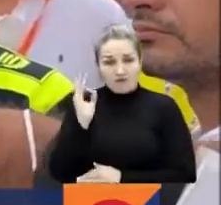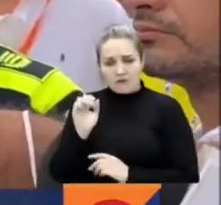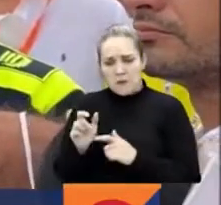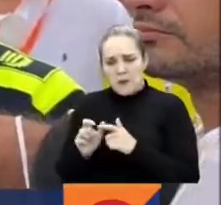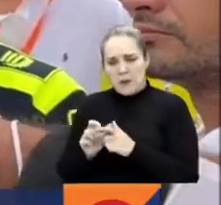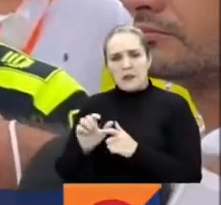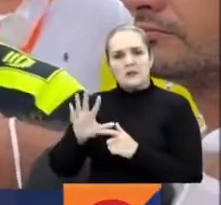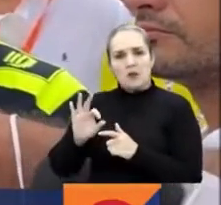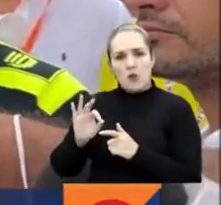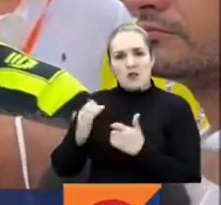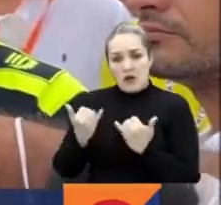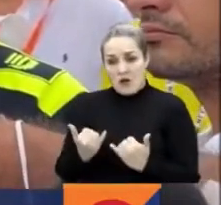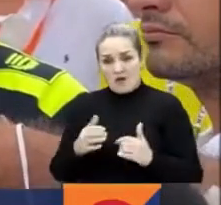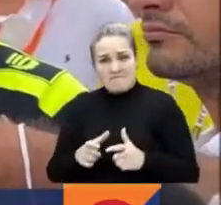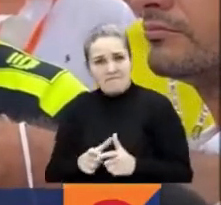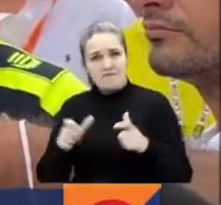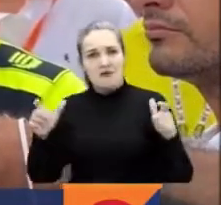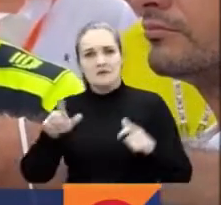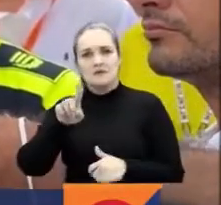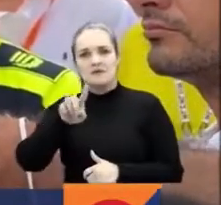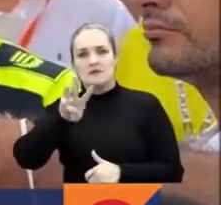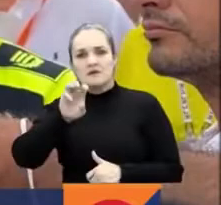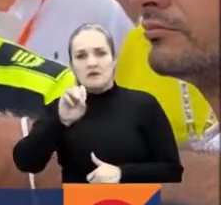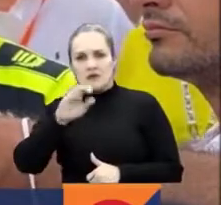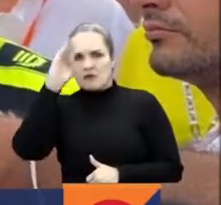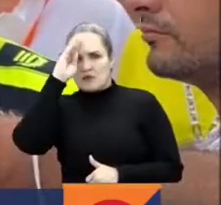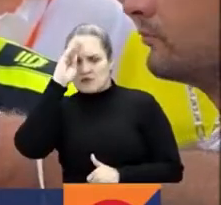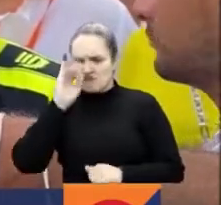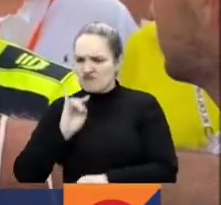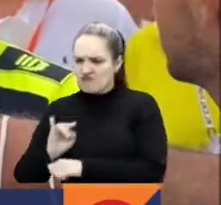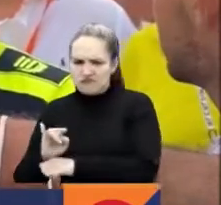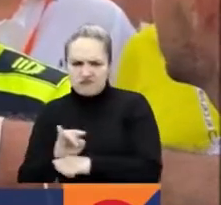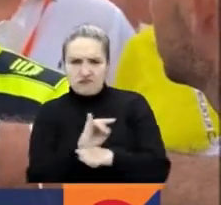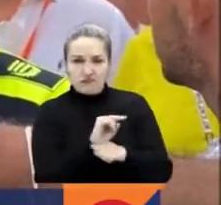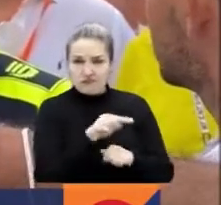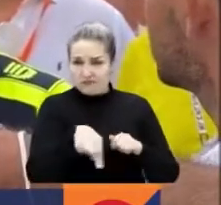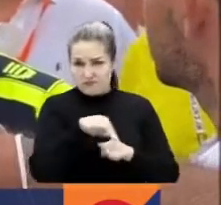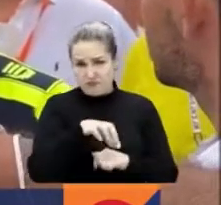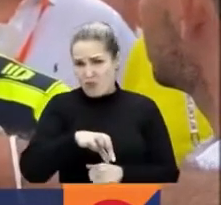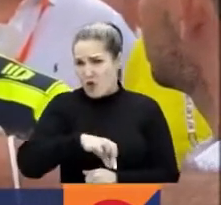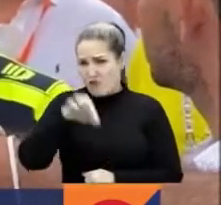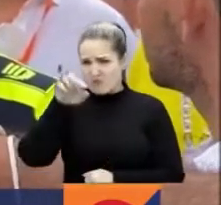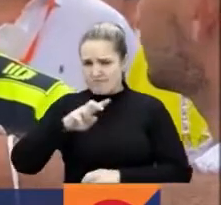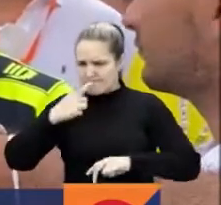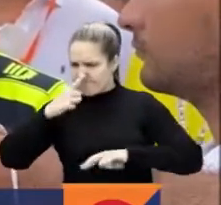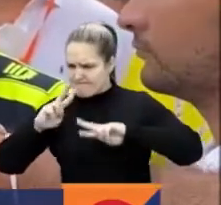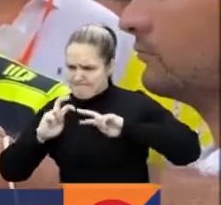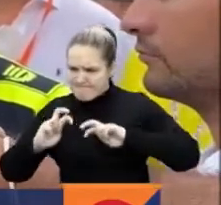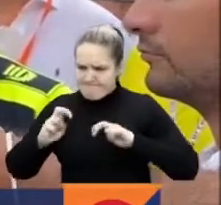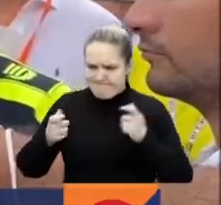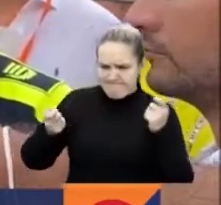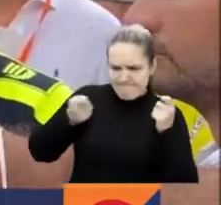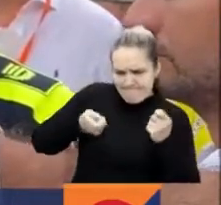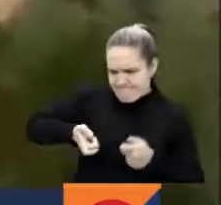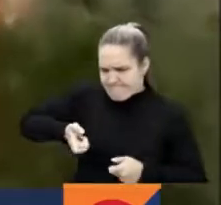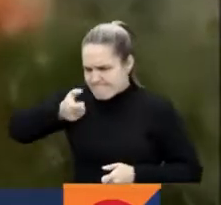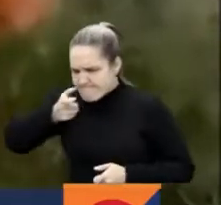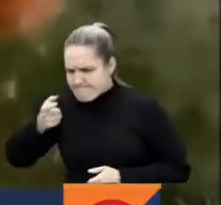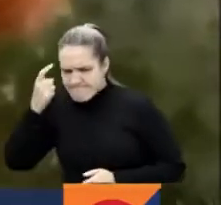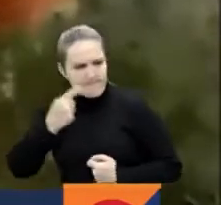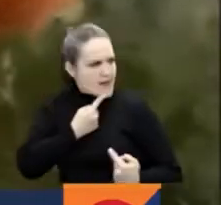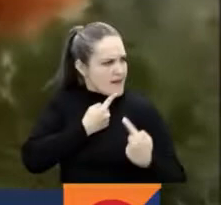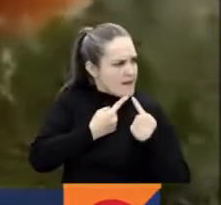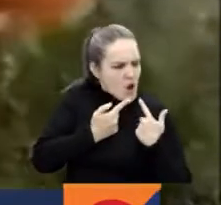130 hombres. La mayoría de ellos también con una especialidad tanto en investigación criminal como en inteligencia.